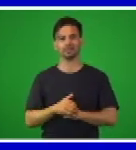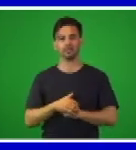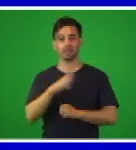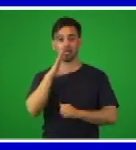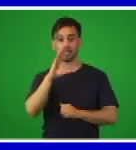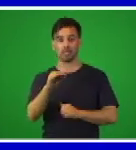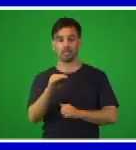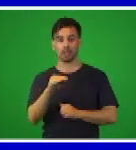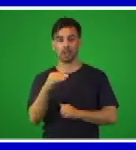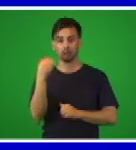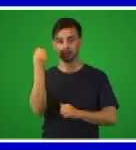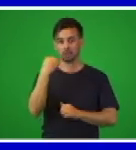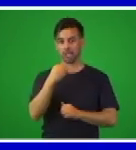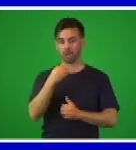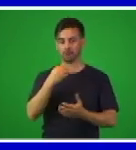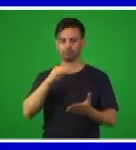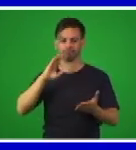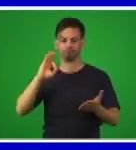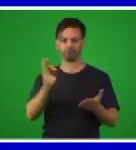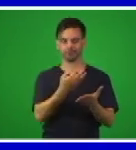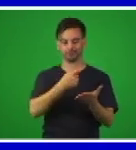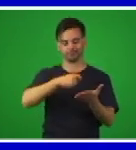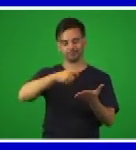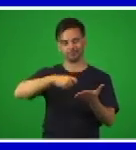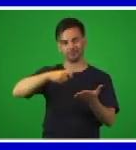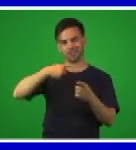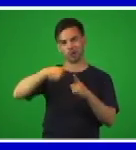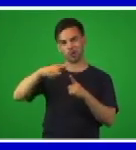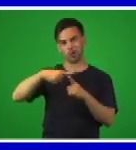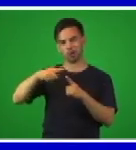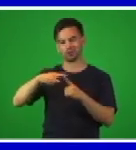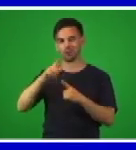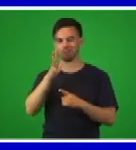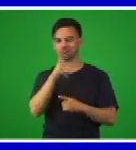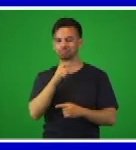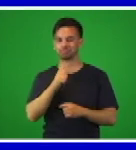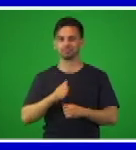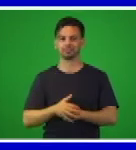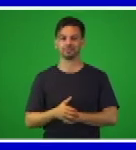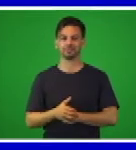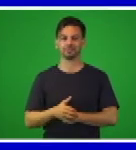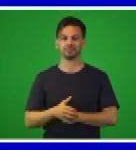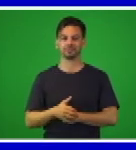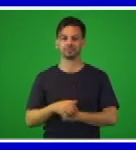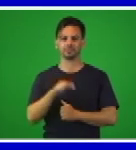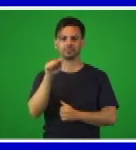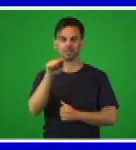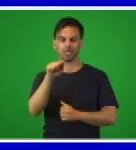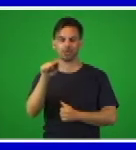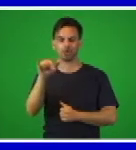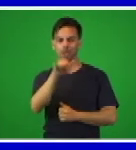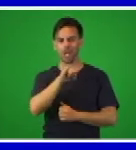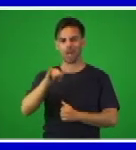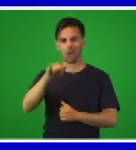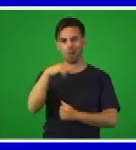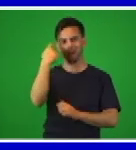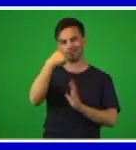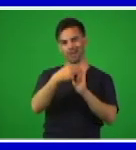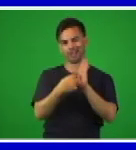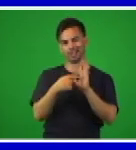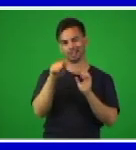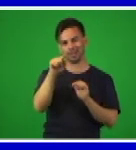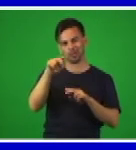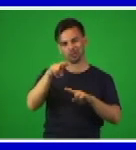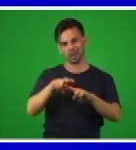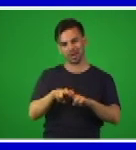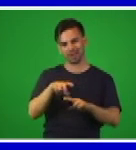muy buenas cosas que escribirían. Esos son ustedes. Con esta actividad podemos hacer otras relacionadas con ella. Por